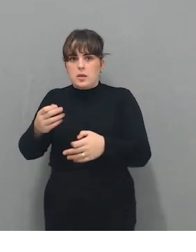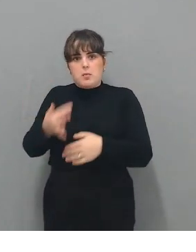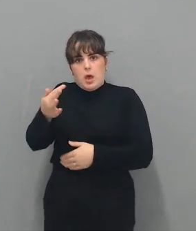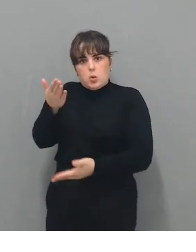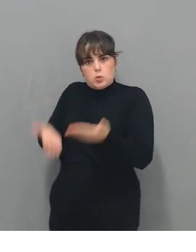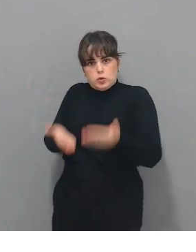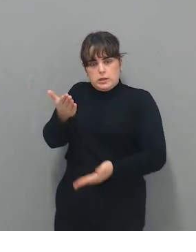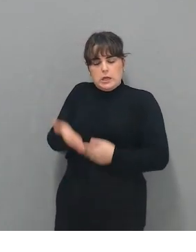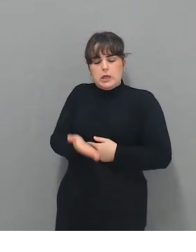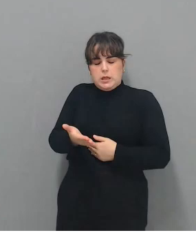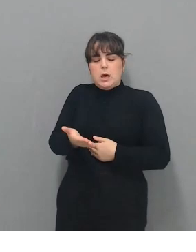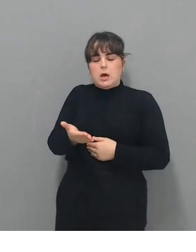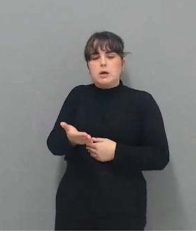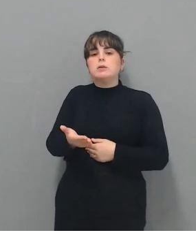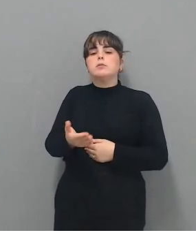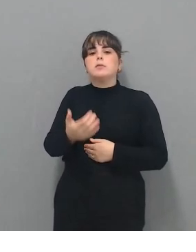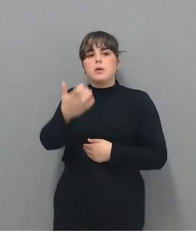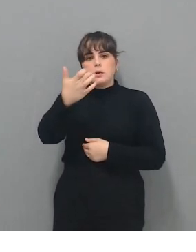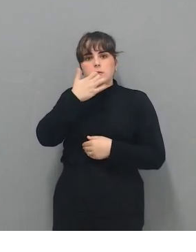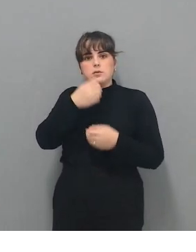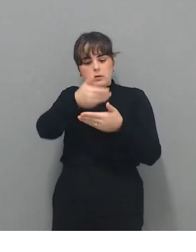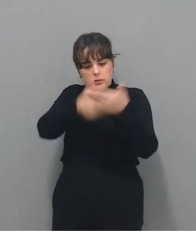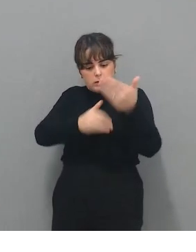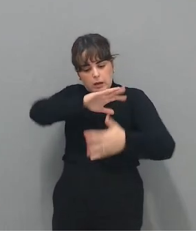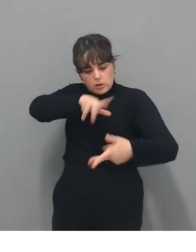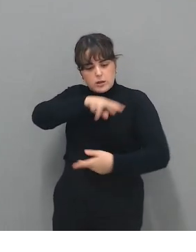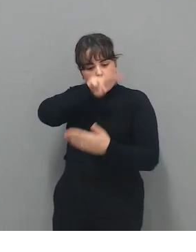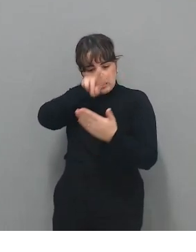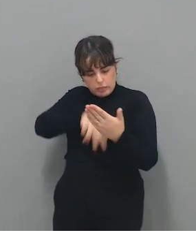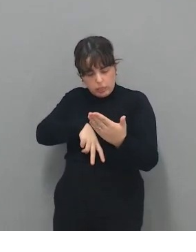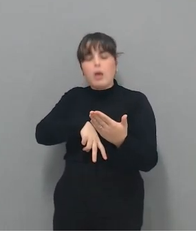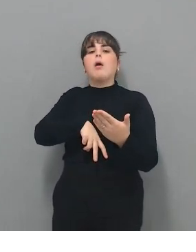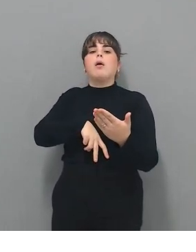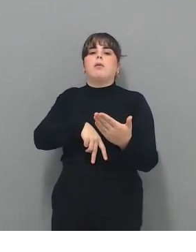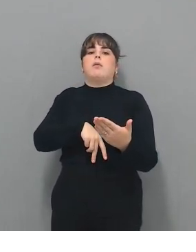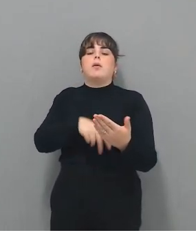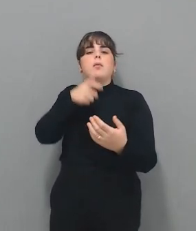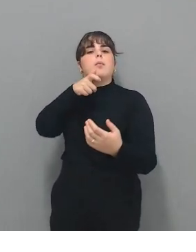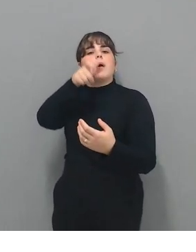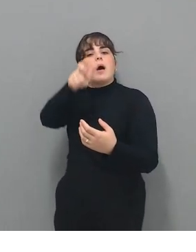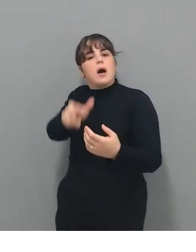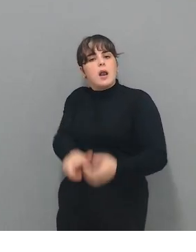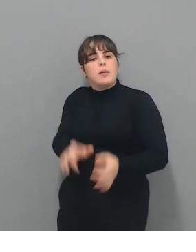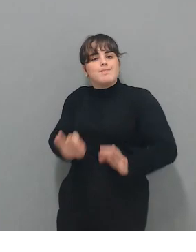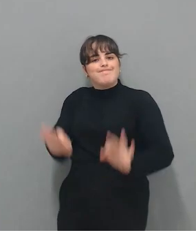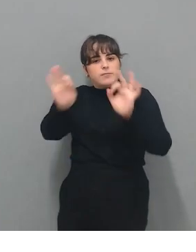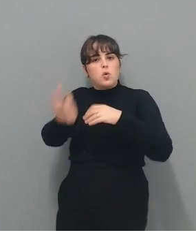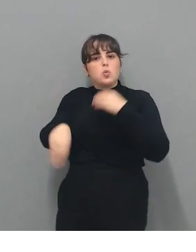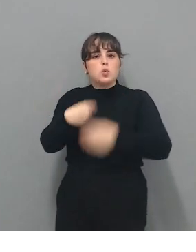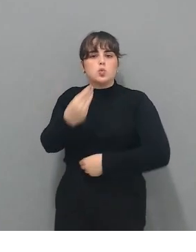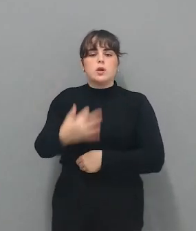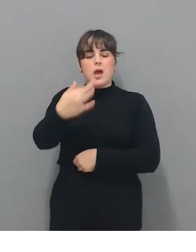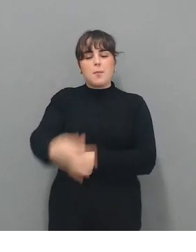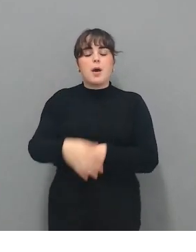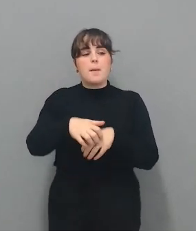cualquier noticia en la prensa y utilizas una serie de palabras o de palabras que la gran mayoría de